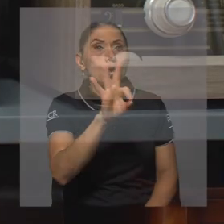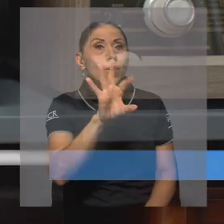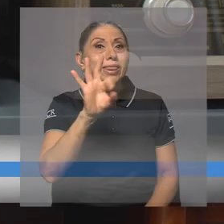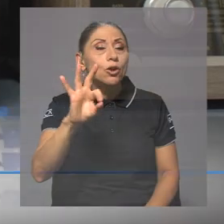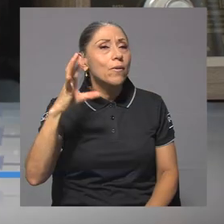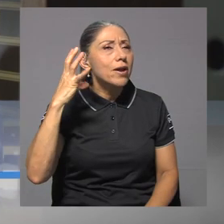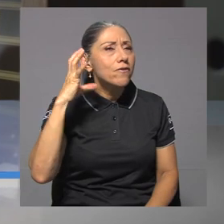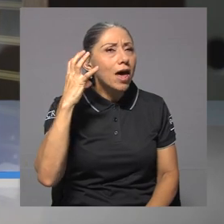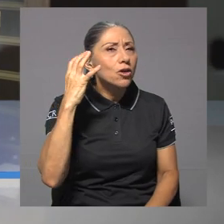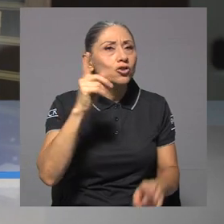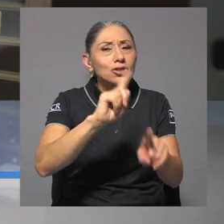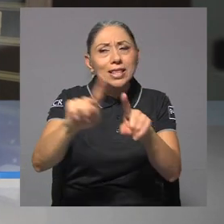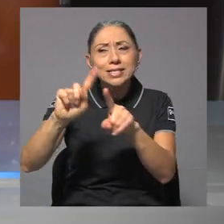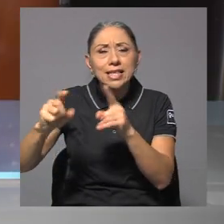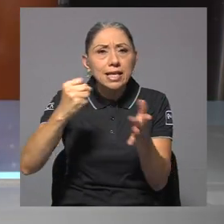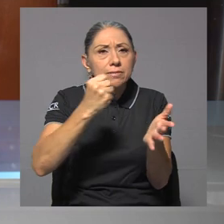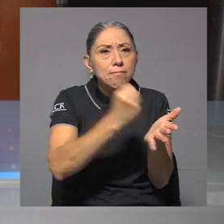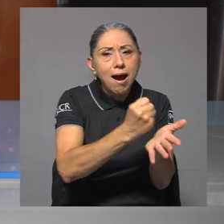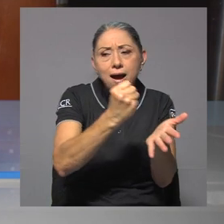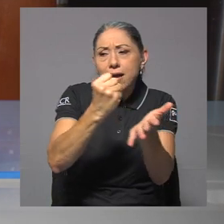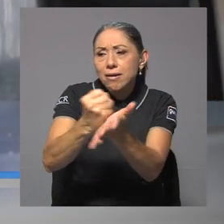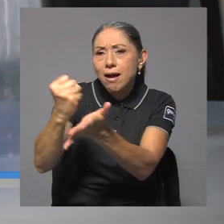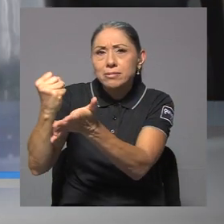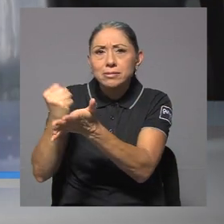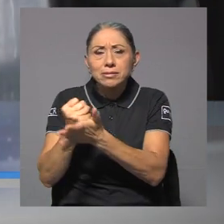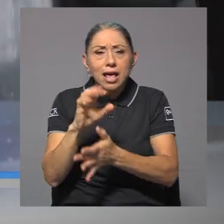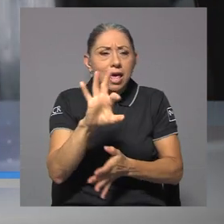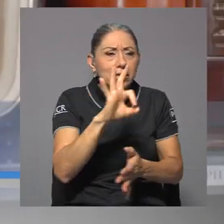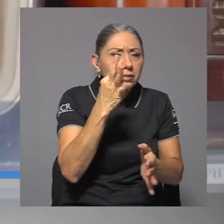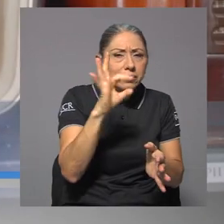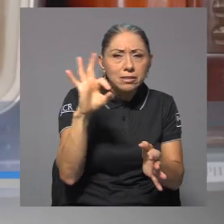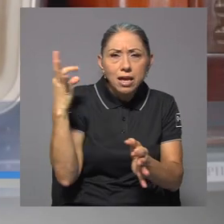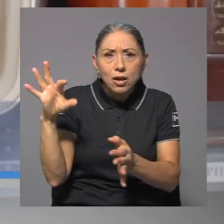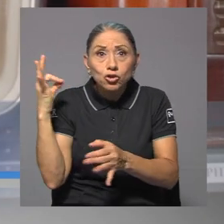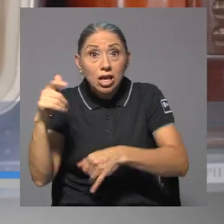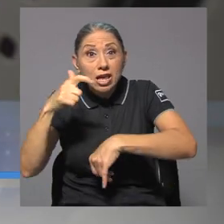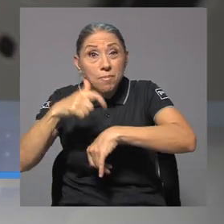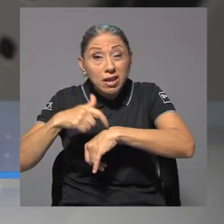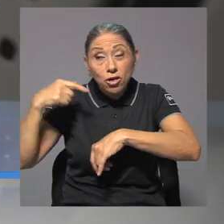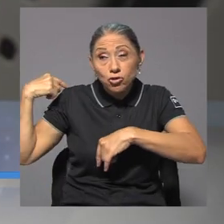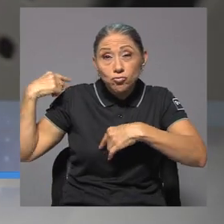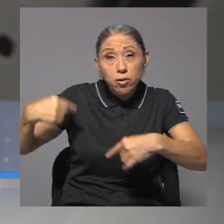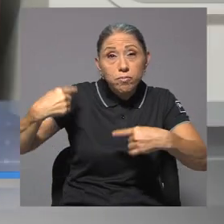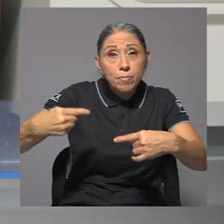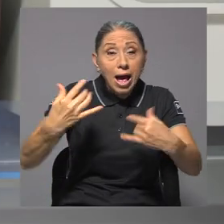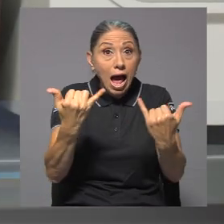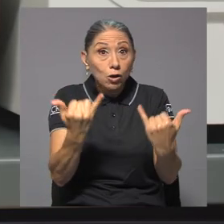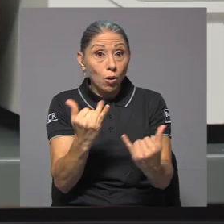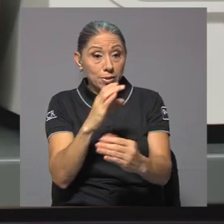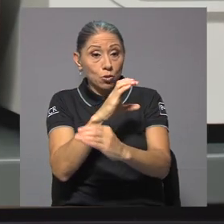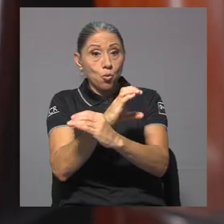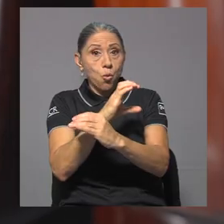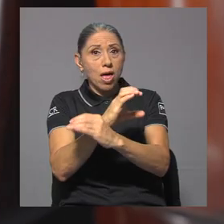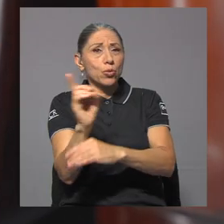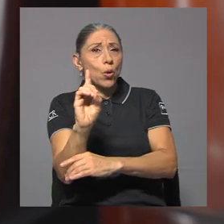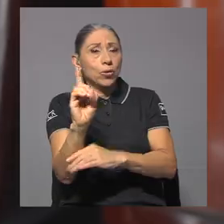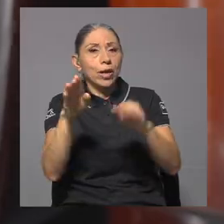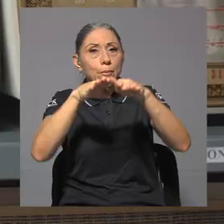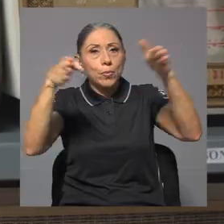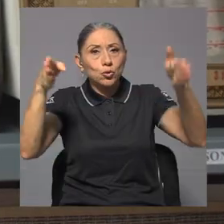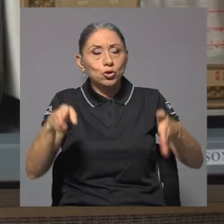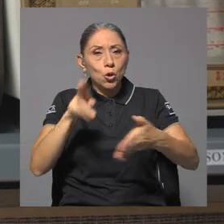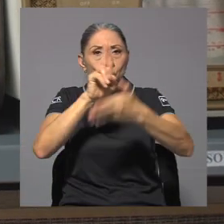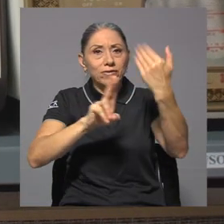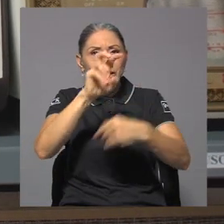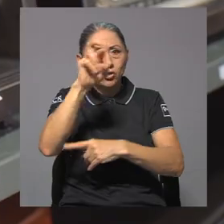99 radios de distintas marcas, estilos y periodos de la historia se encuentran actualmente bajo el cuidado del Museo de la Universidad de